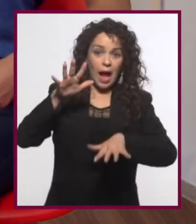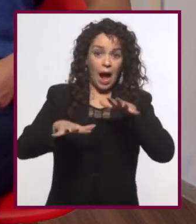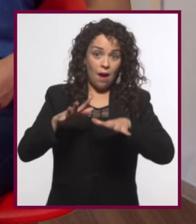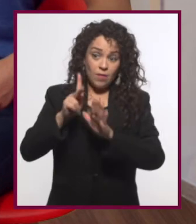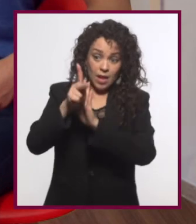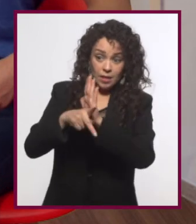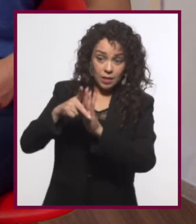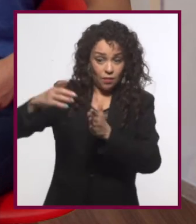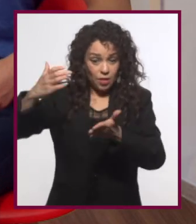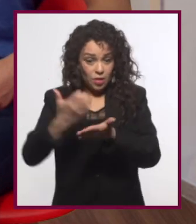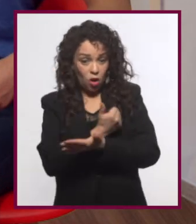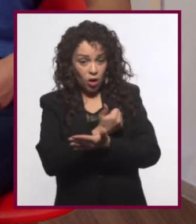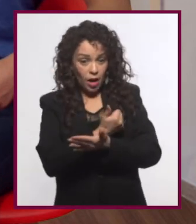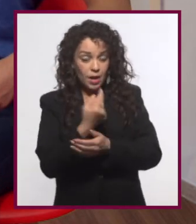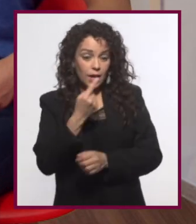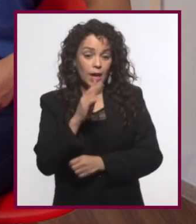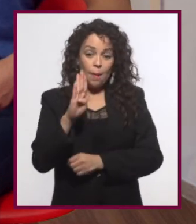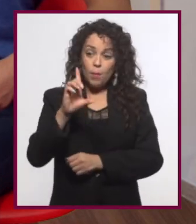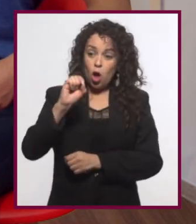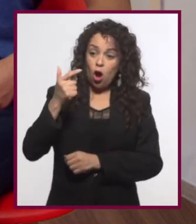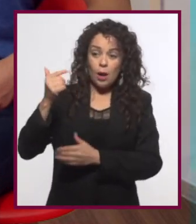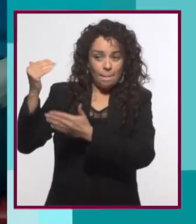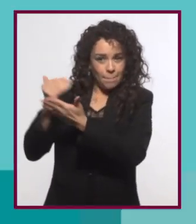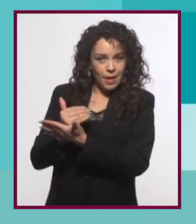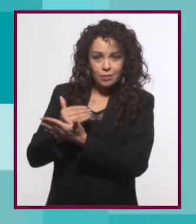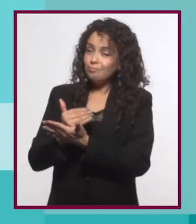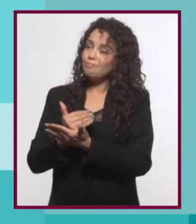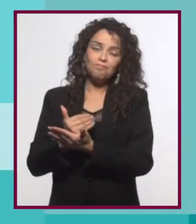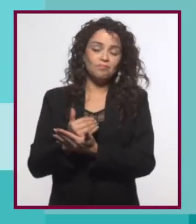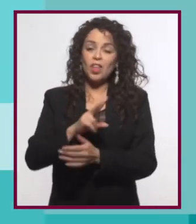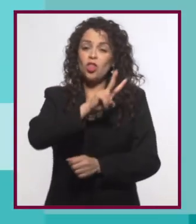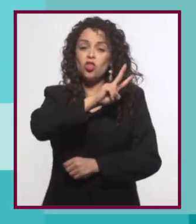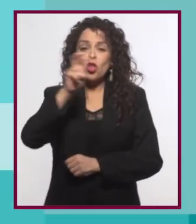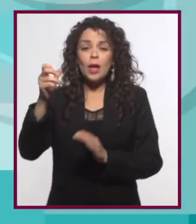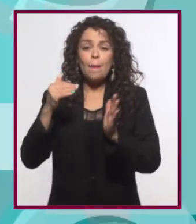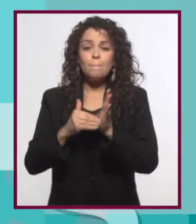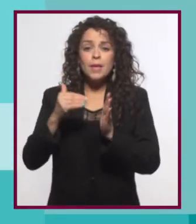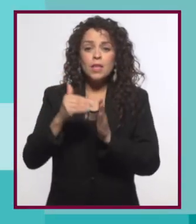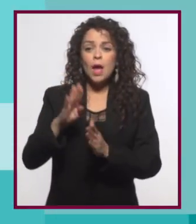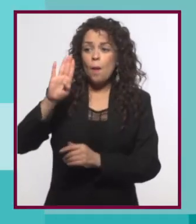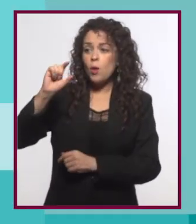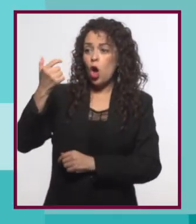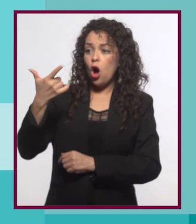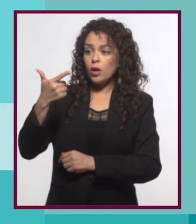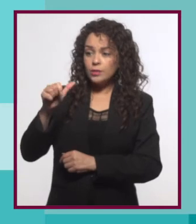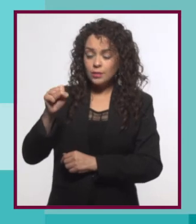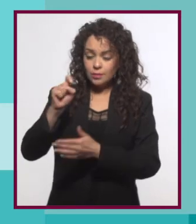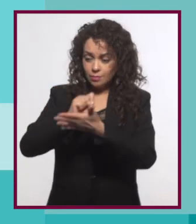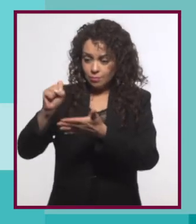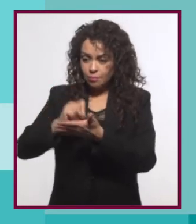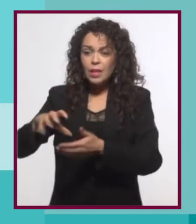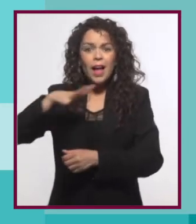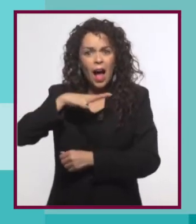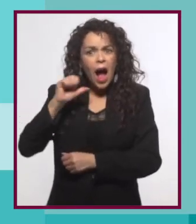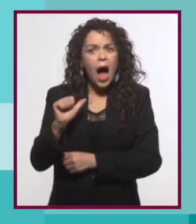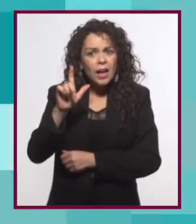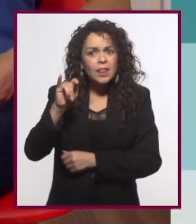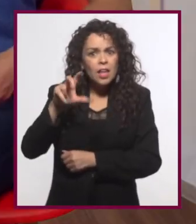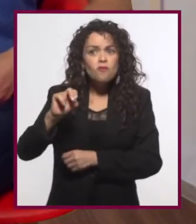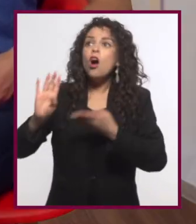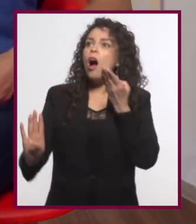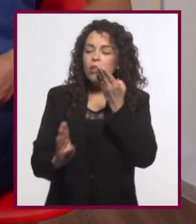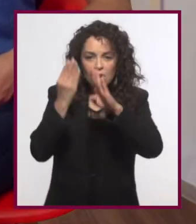que el videoblog le ha ganado terreno a los blogs, se sabe que por lo menos 200 millones de blogs escritos activos en el mundo.